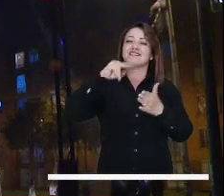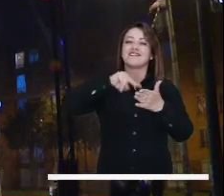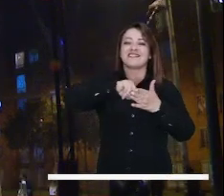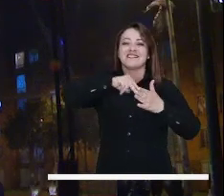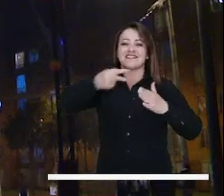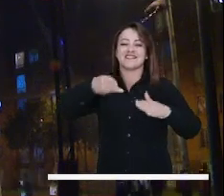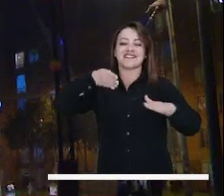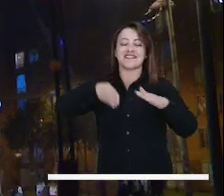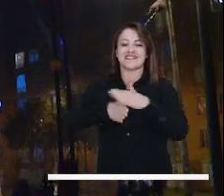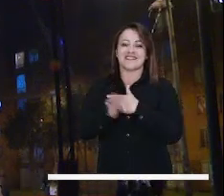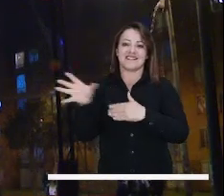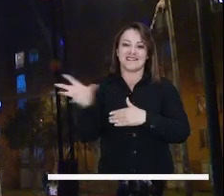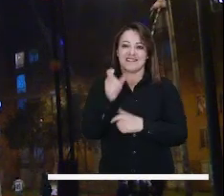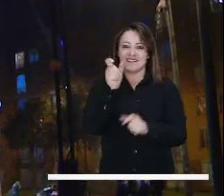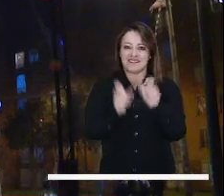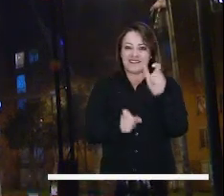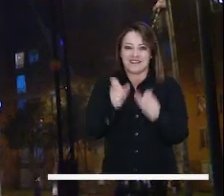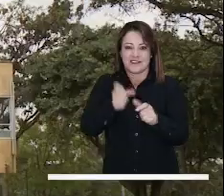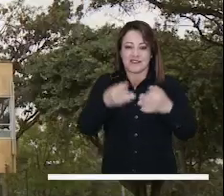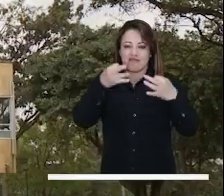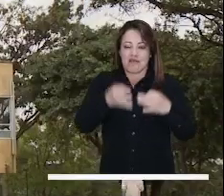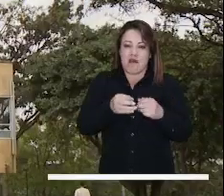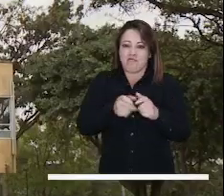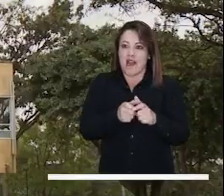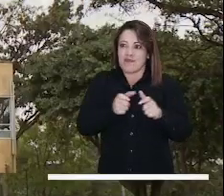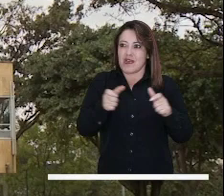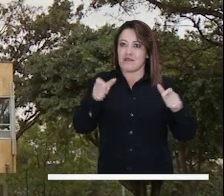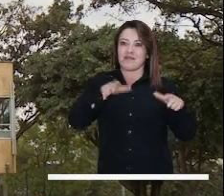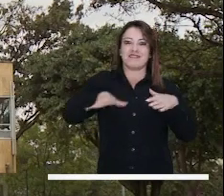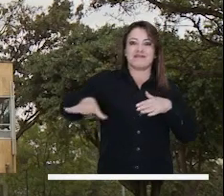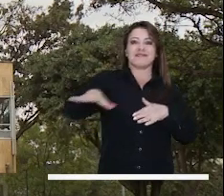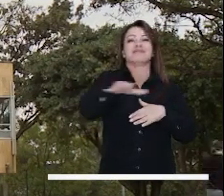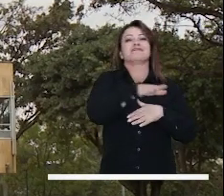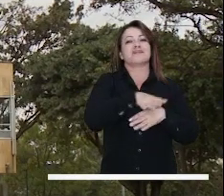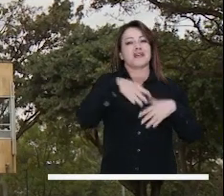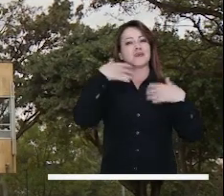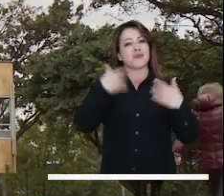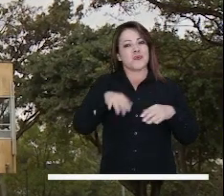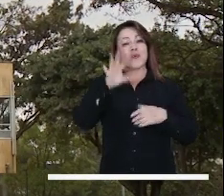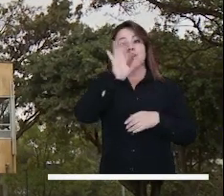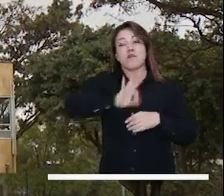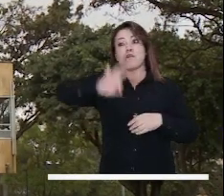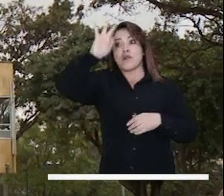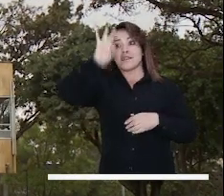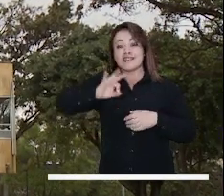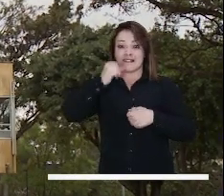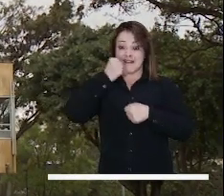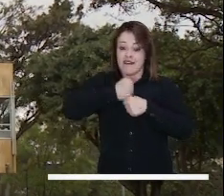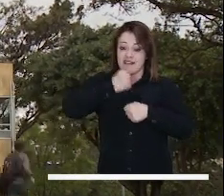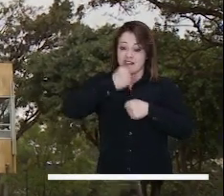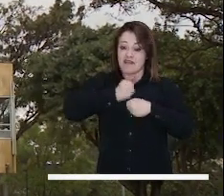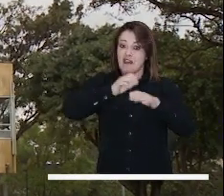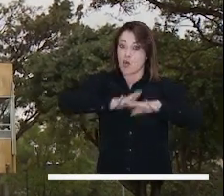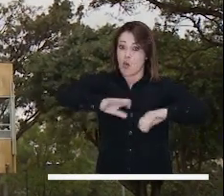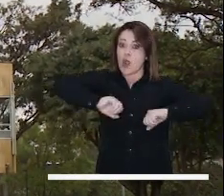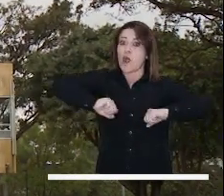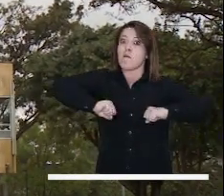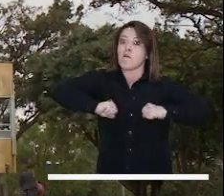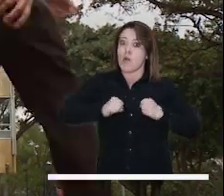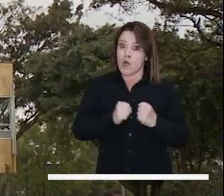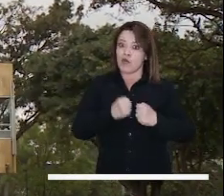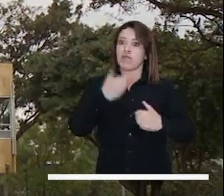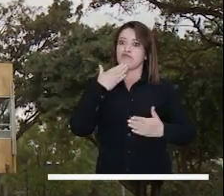tecnologías y de acceso para todos y que siga creciendo teniendo en cuenta que el alto porcentaje del empleo en la ciudad